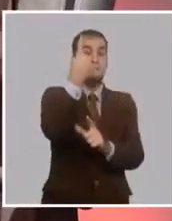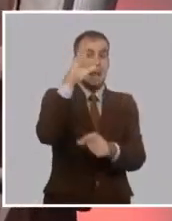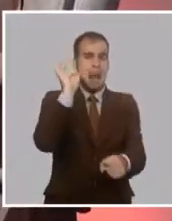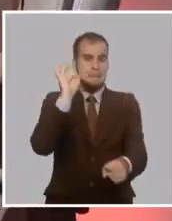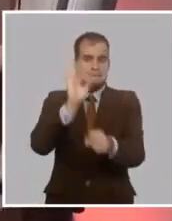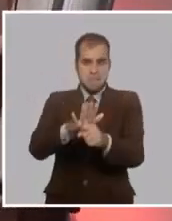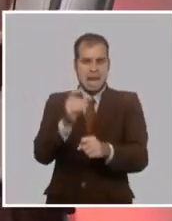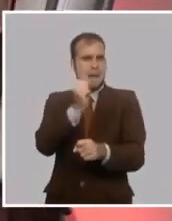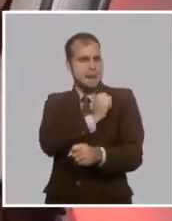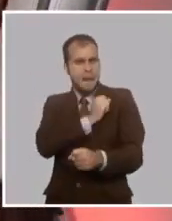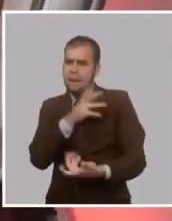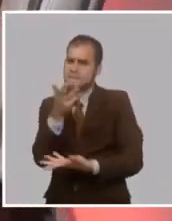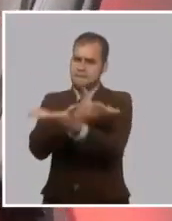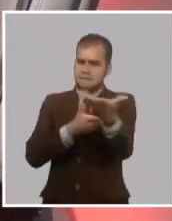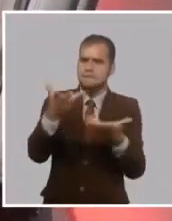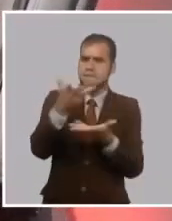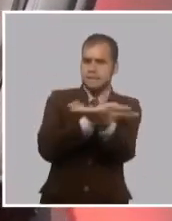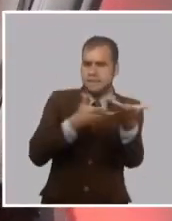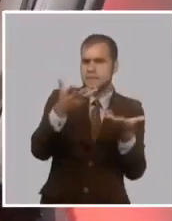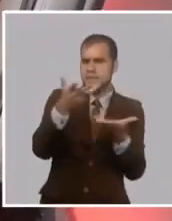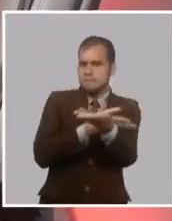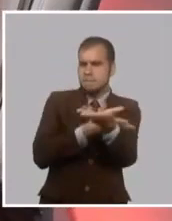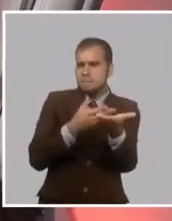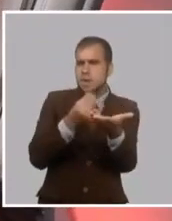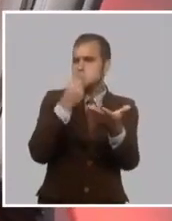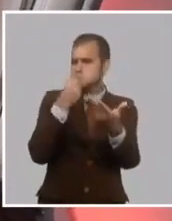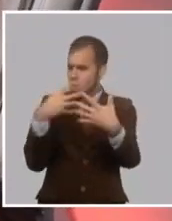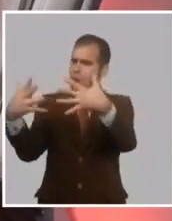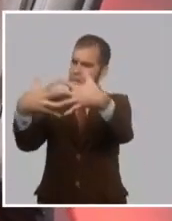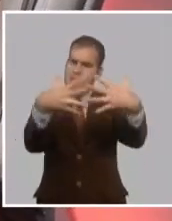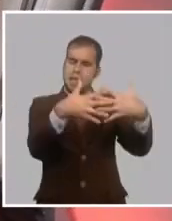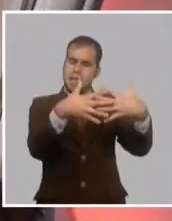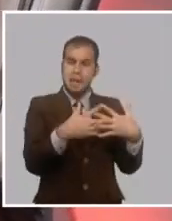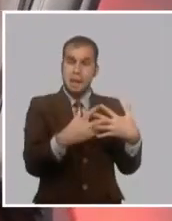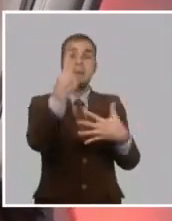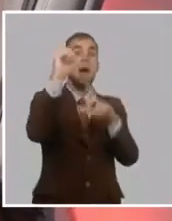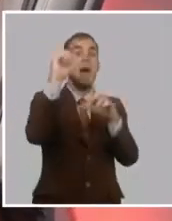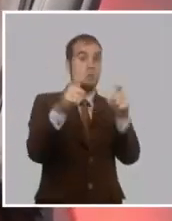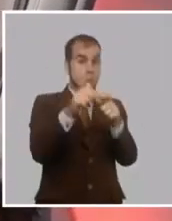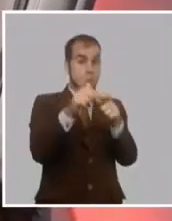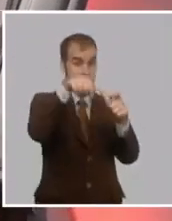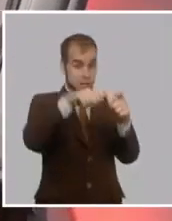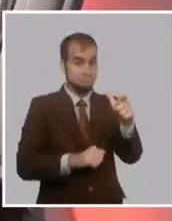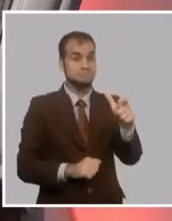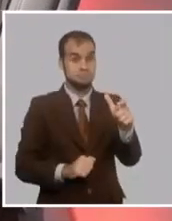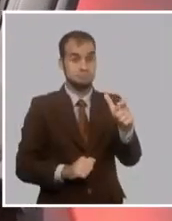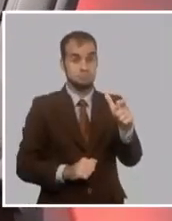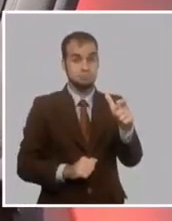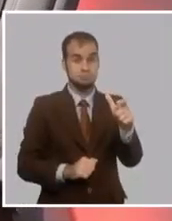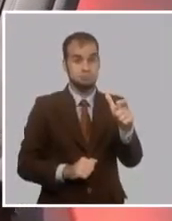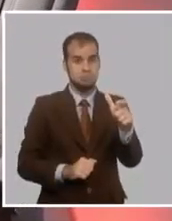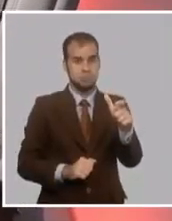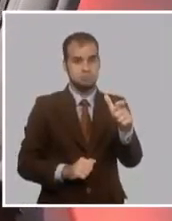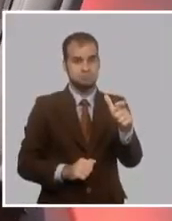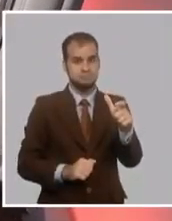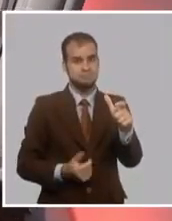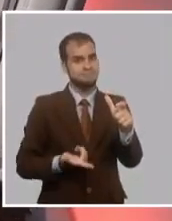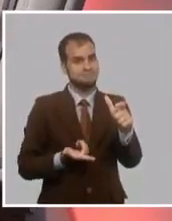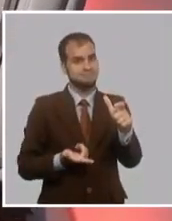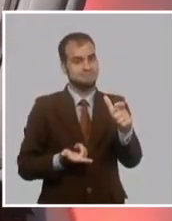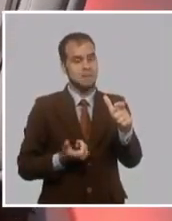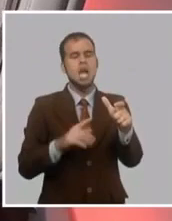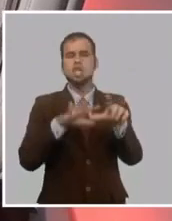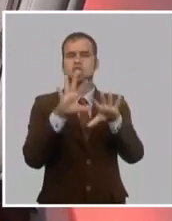someter la insurrección, no de someterla, sino de asumirla desde la perspectiva de la revolución. La insurrección tiene que